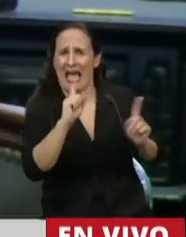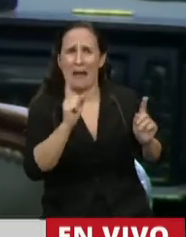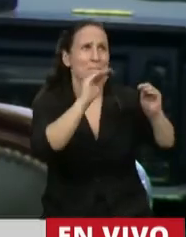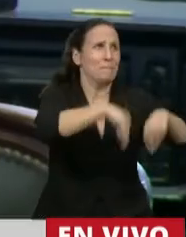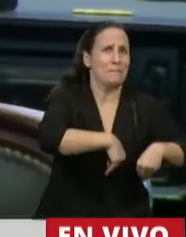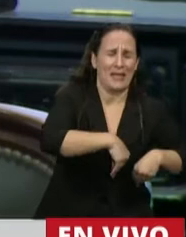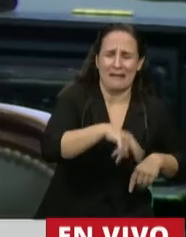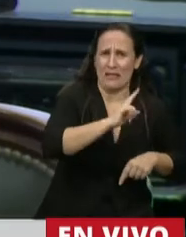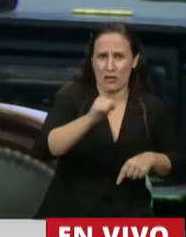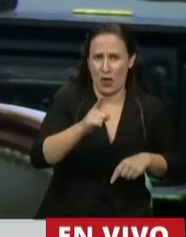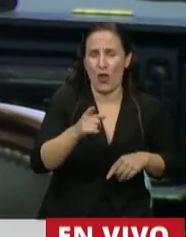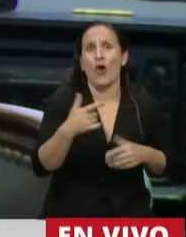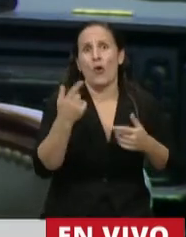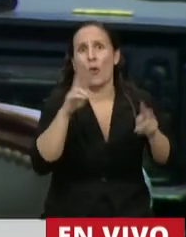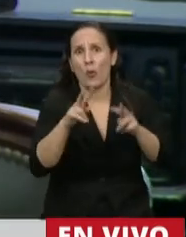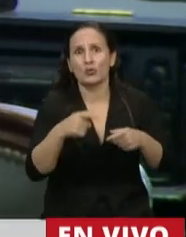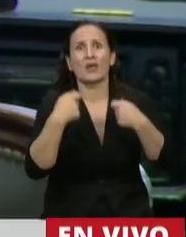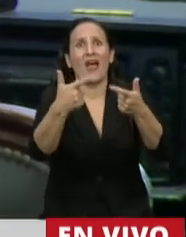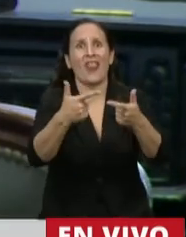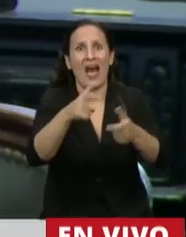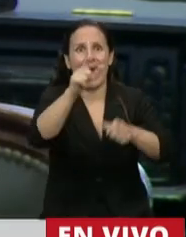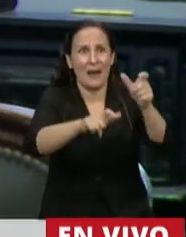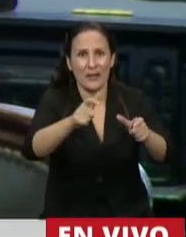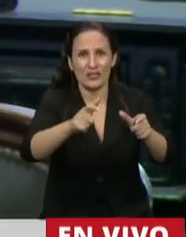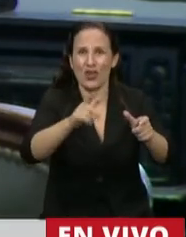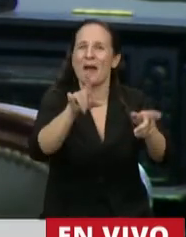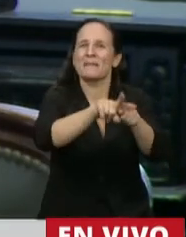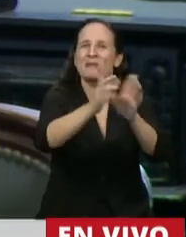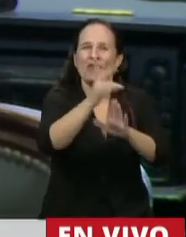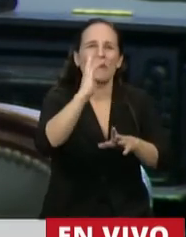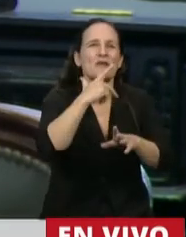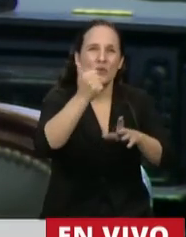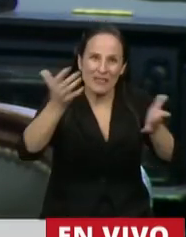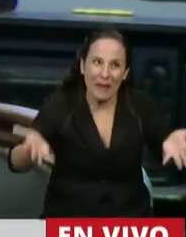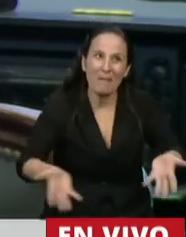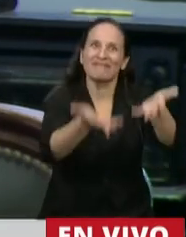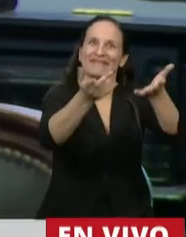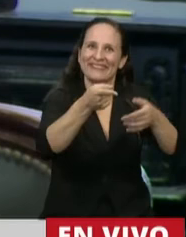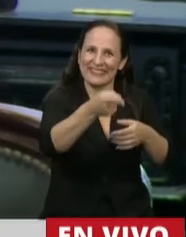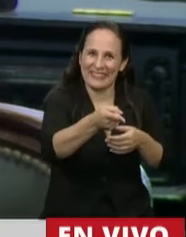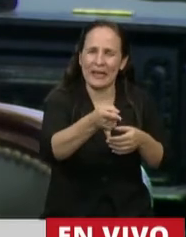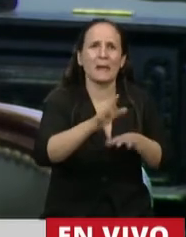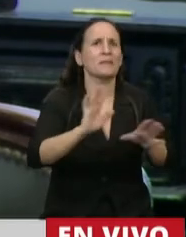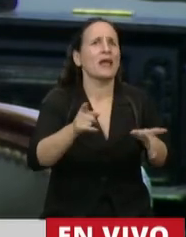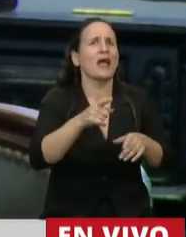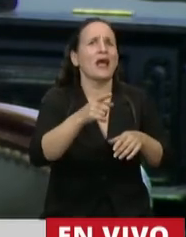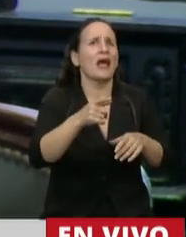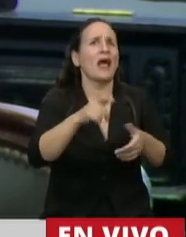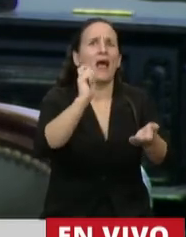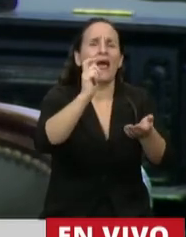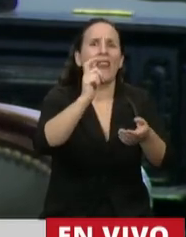estar dándole por lo menos un empujón a Luisa para tener la certeza, no de que no se le va a cortar